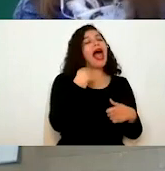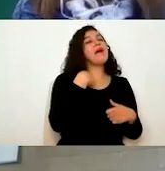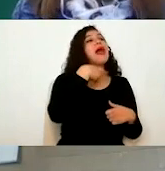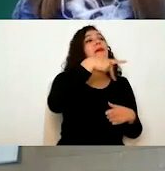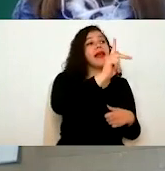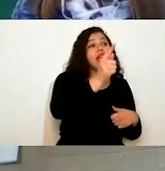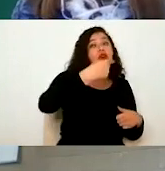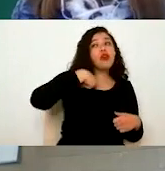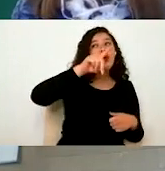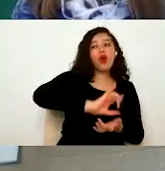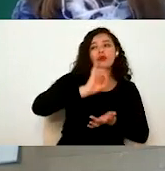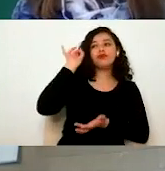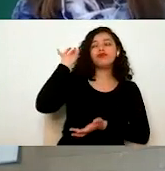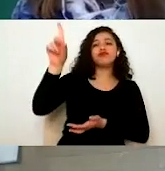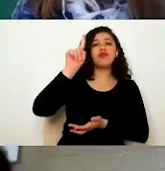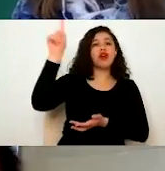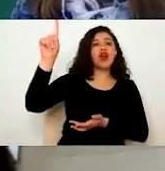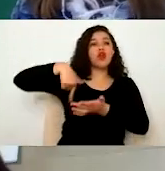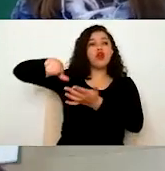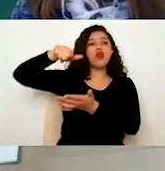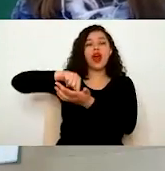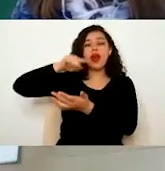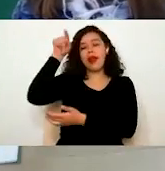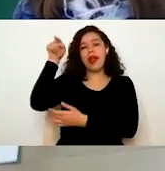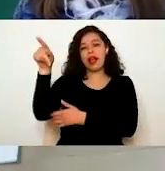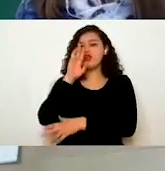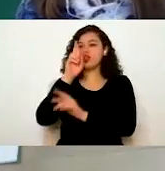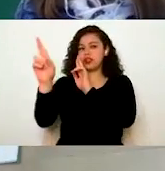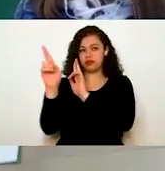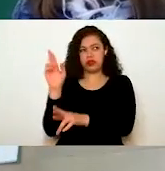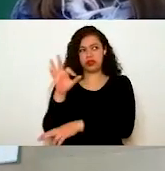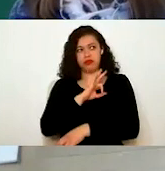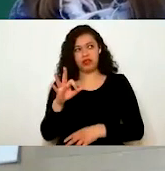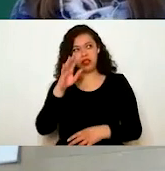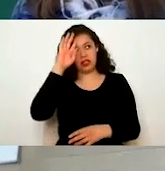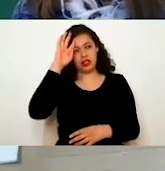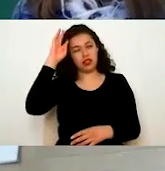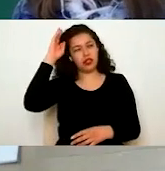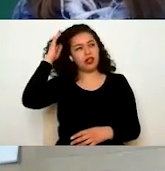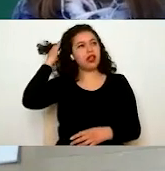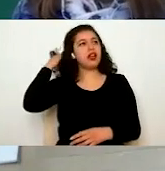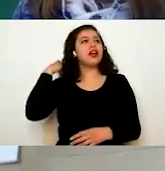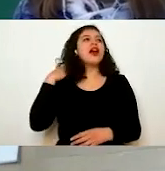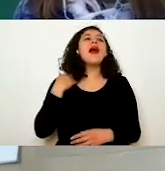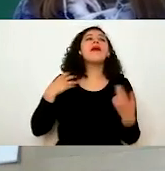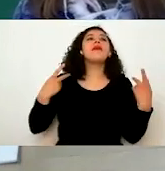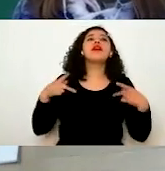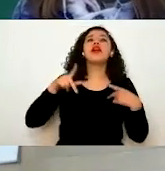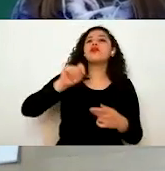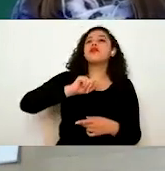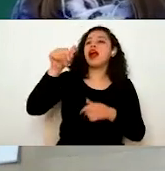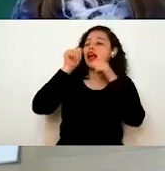al área correspondiente para que la persona especializada les dé atención.